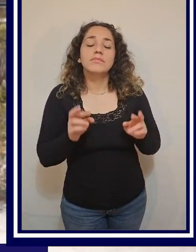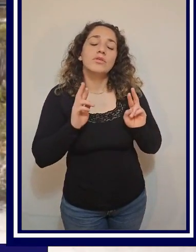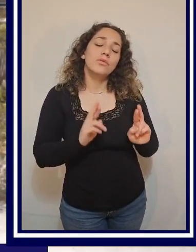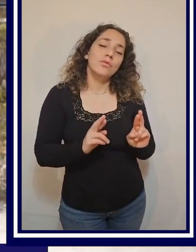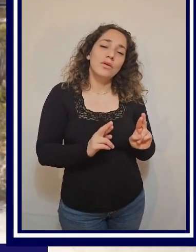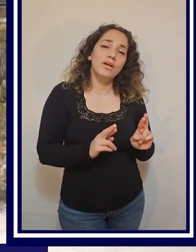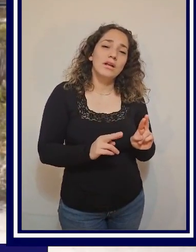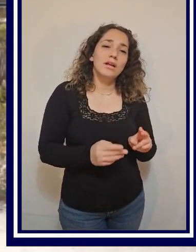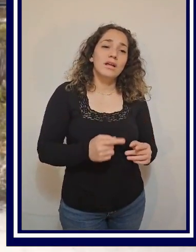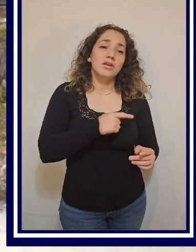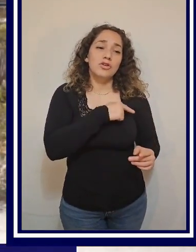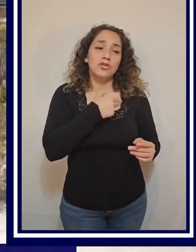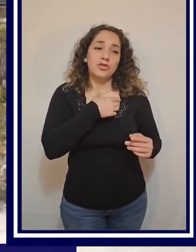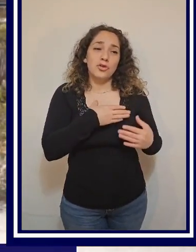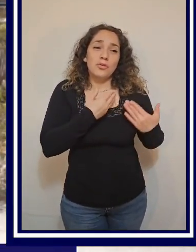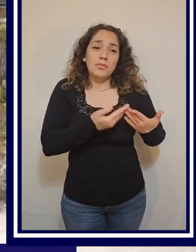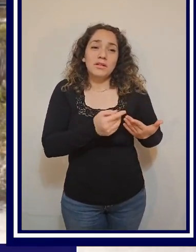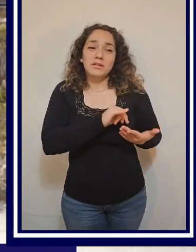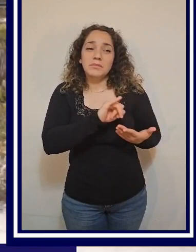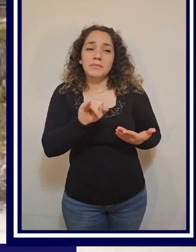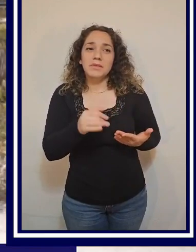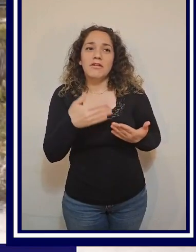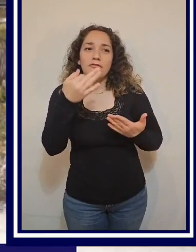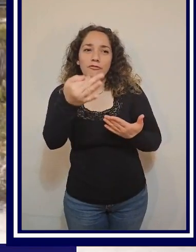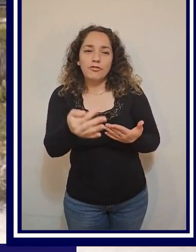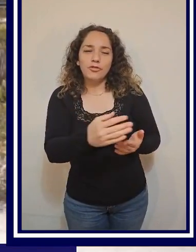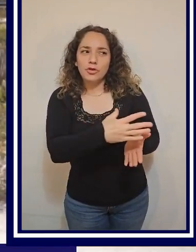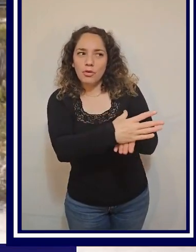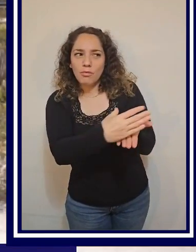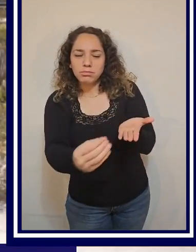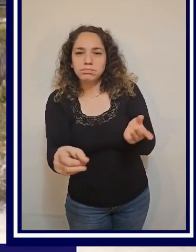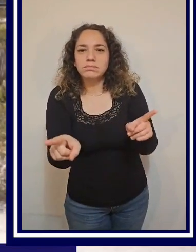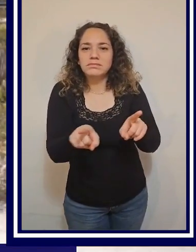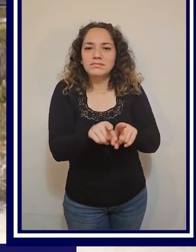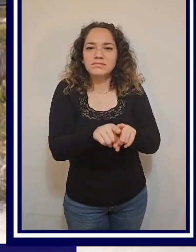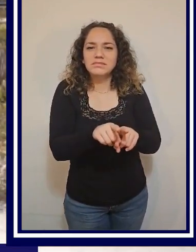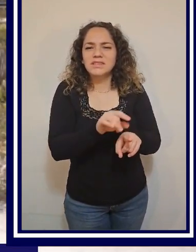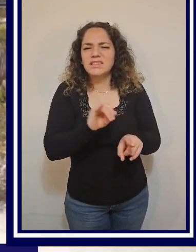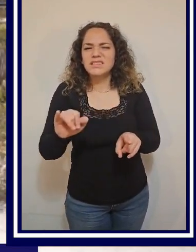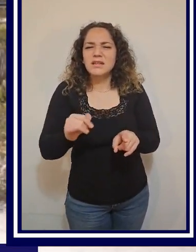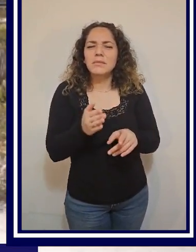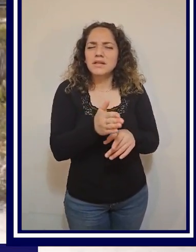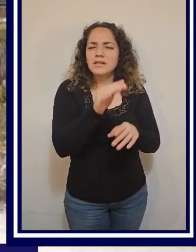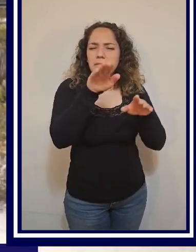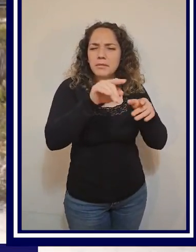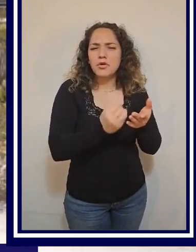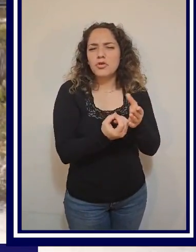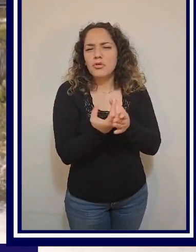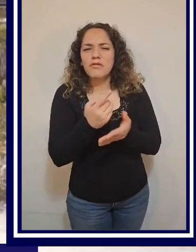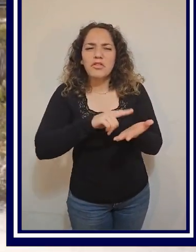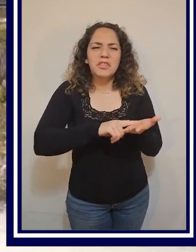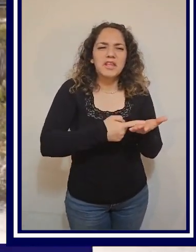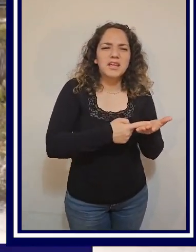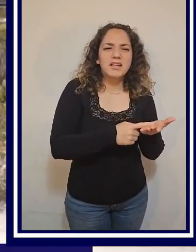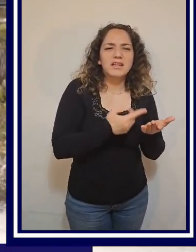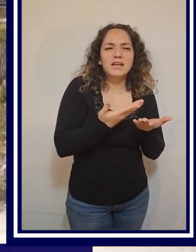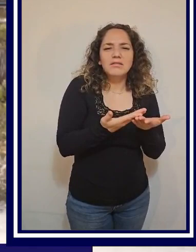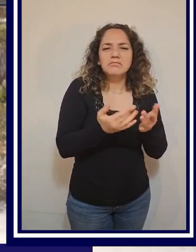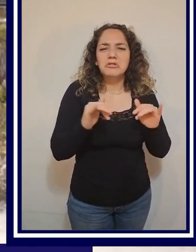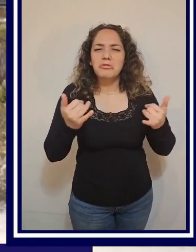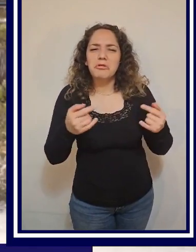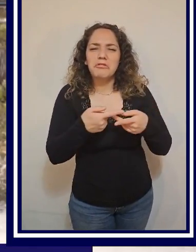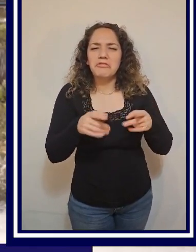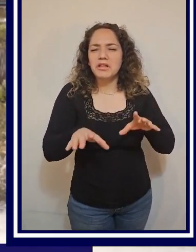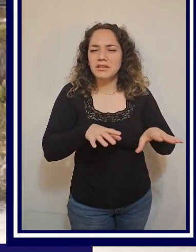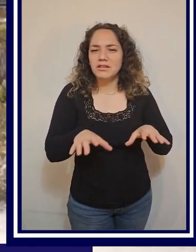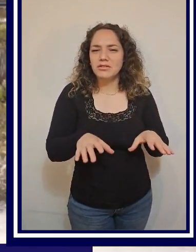ojalá el legado que pueda dejar yo sea el siempre seguir haciendo a lo mejor otro truco, nunca quedarse